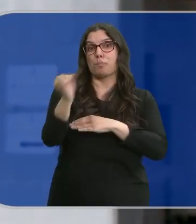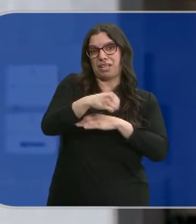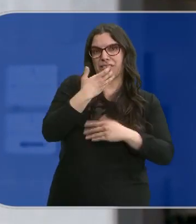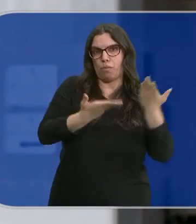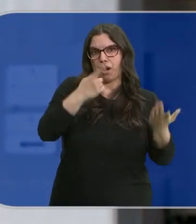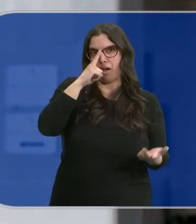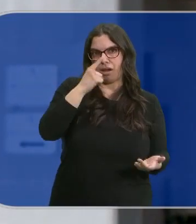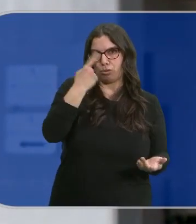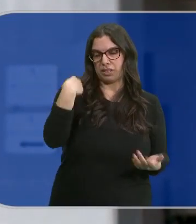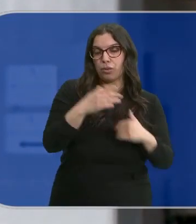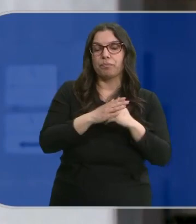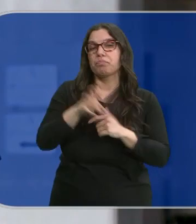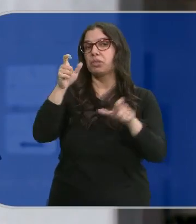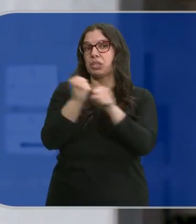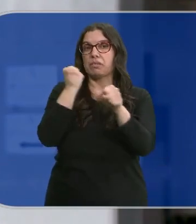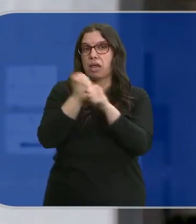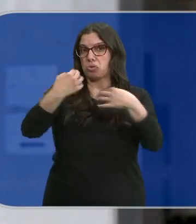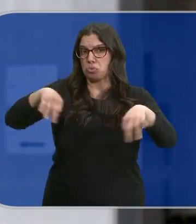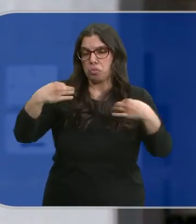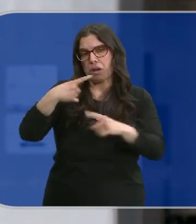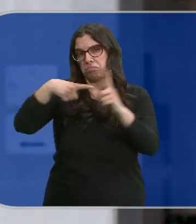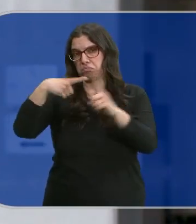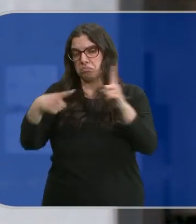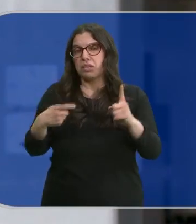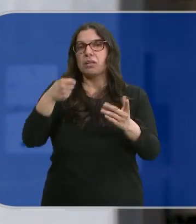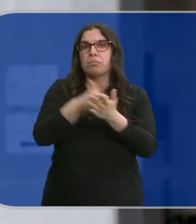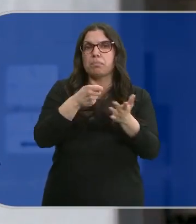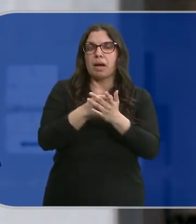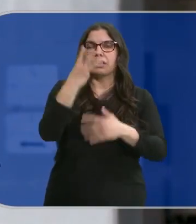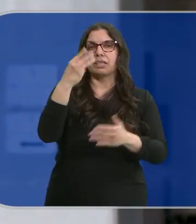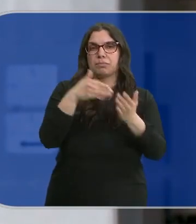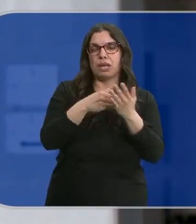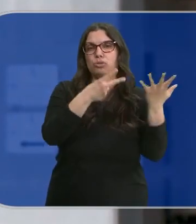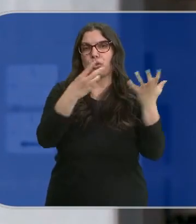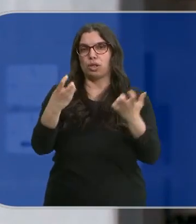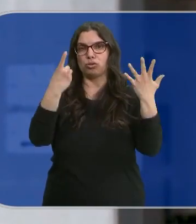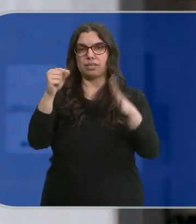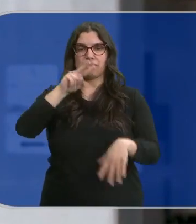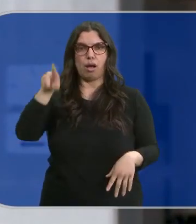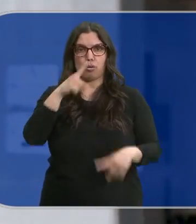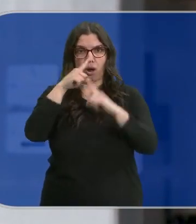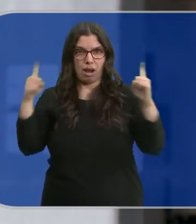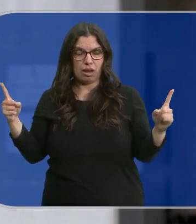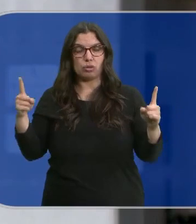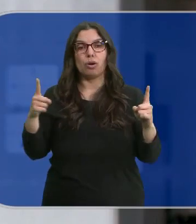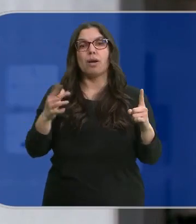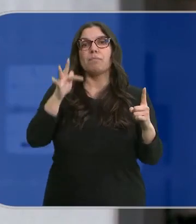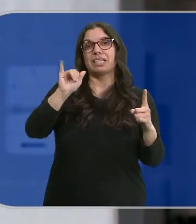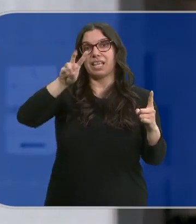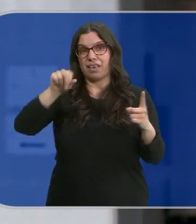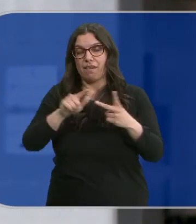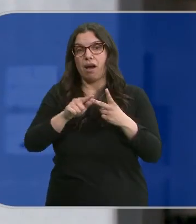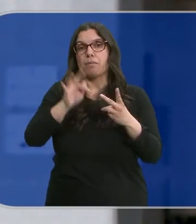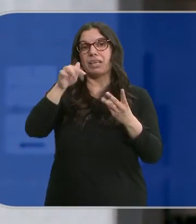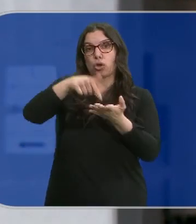Un trabajador medio de IRPF paga 3.860 euros al año, pero si a esto le sumamos el IVA y las cotizaciones,